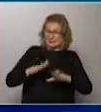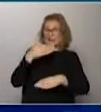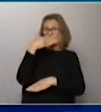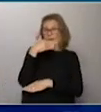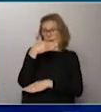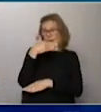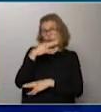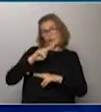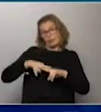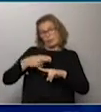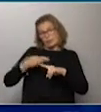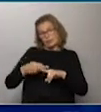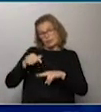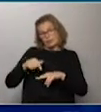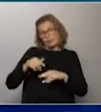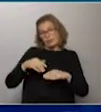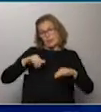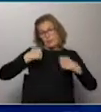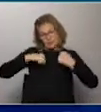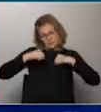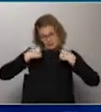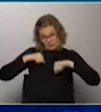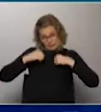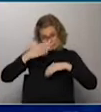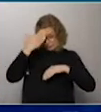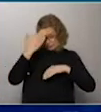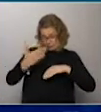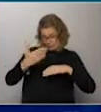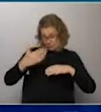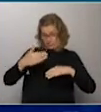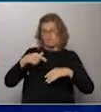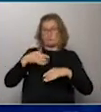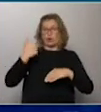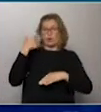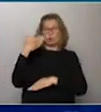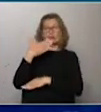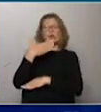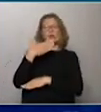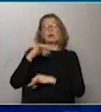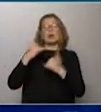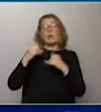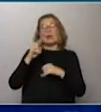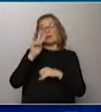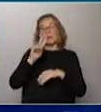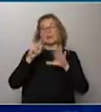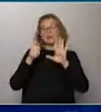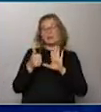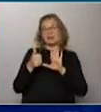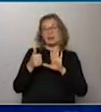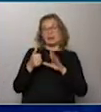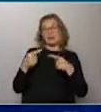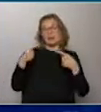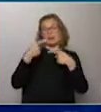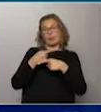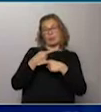concentrado en el Regency y de ahí mismo va a entrenar en el predio que tiene este hotel. Va a tener que jugar el 26-5 en Liverpool,